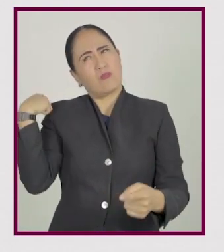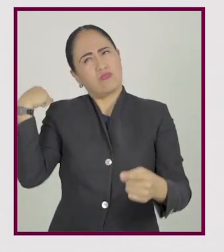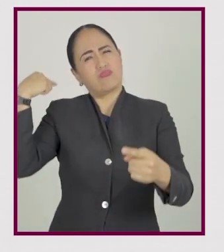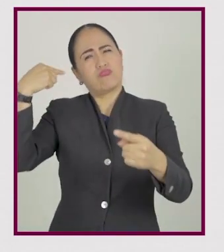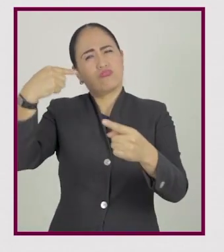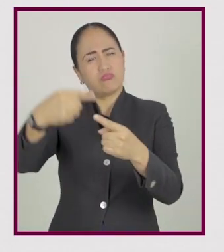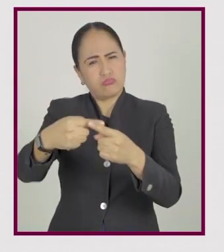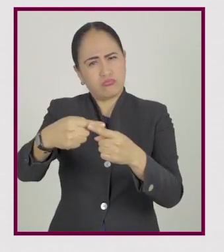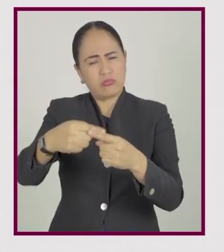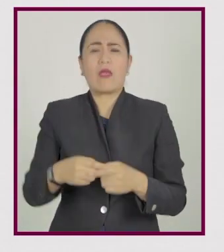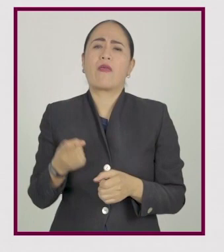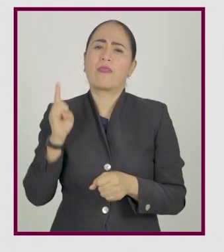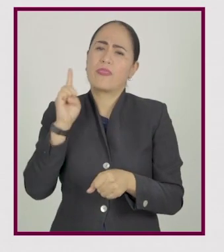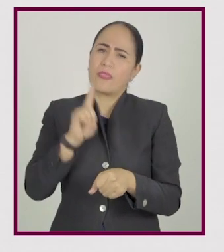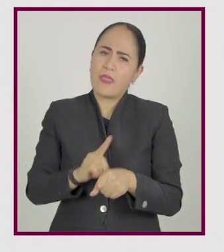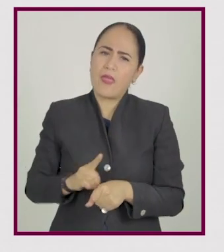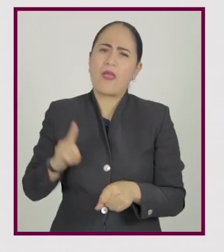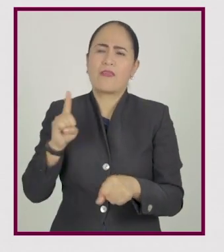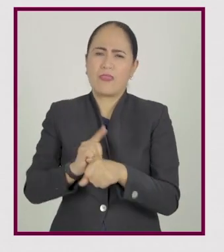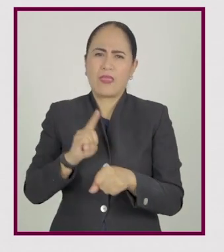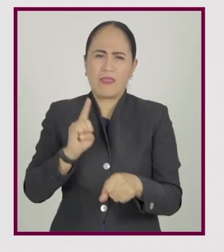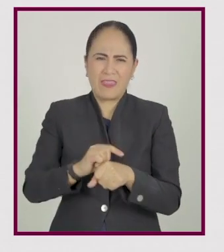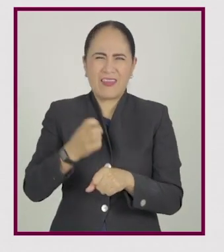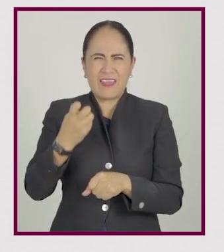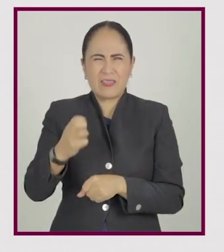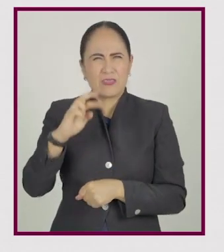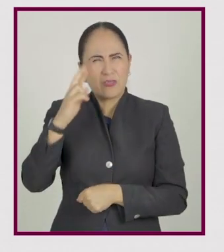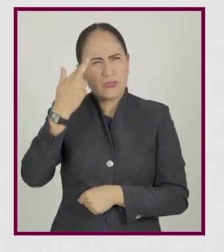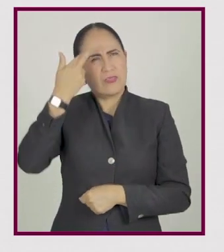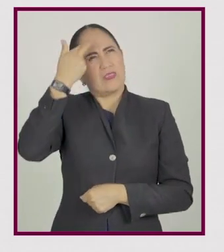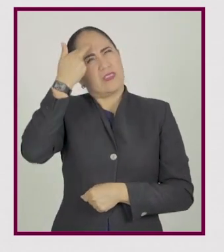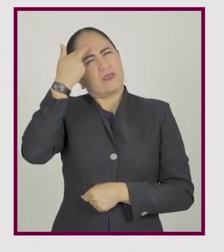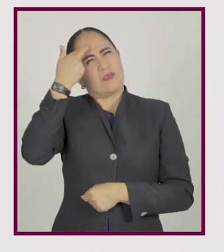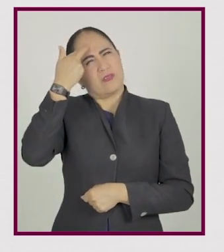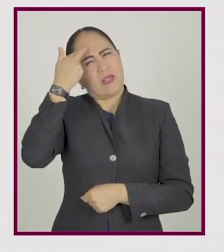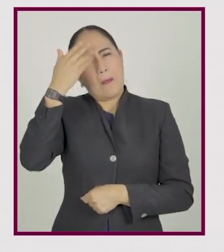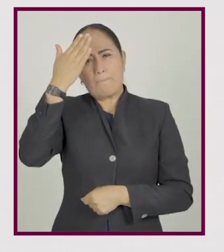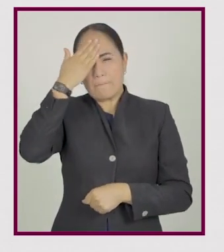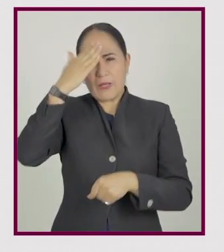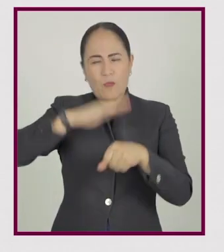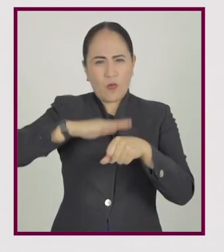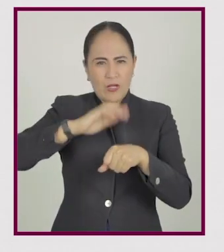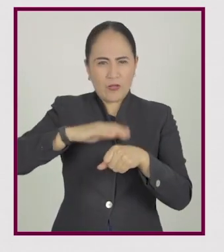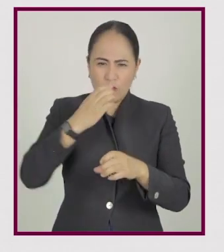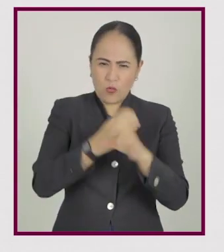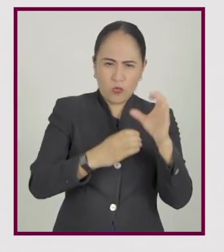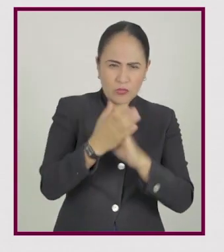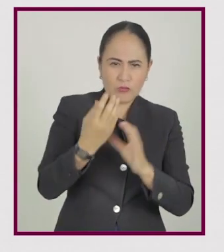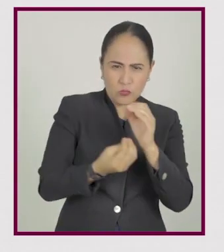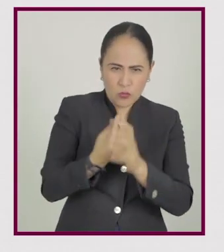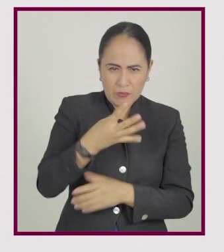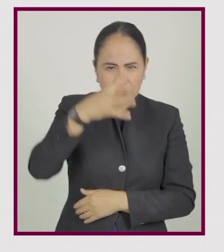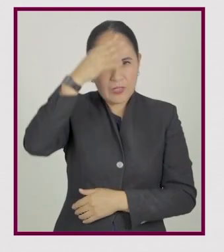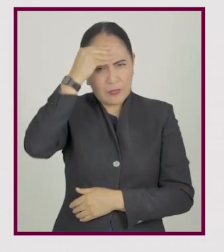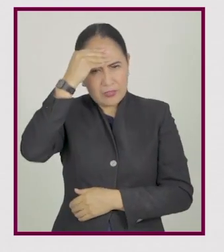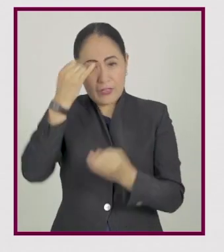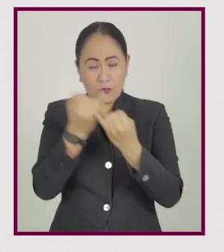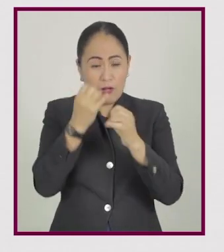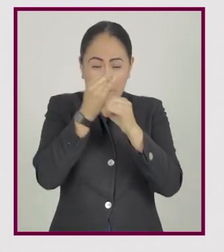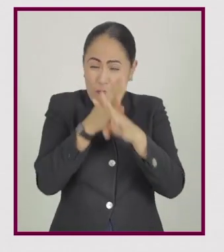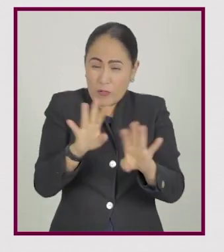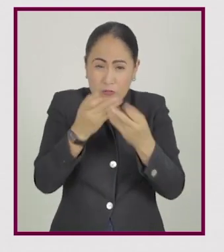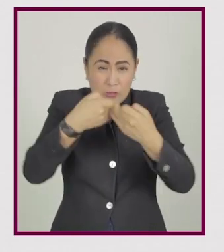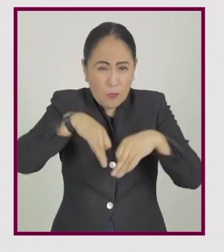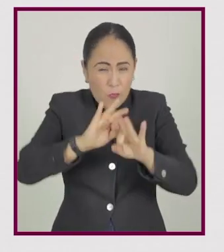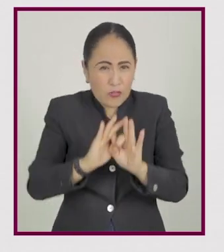lo largo del tiempo. En el día a día, la memoria me permite aprender cosas nuevas, recordar información relevante